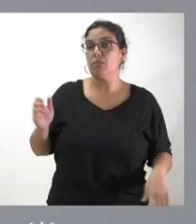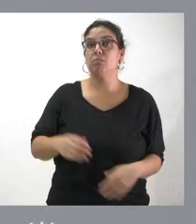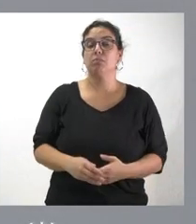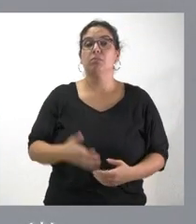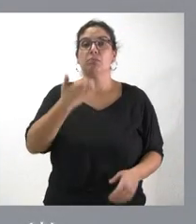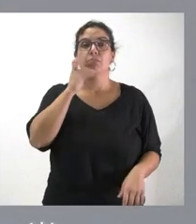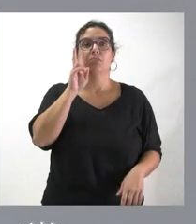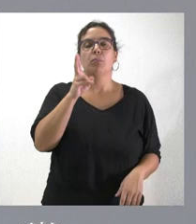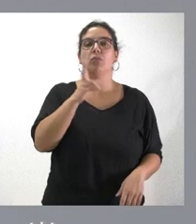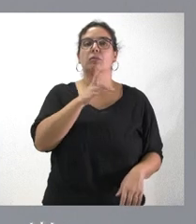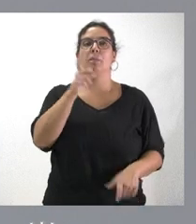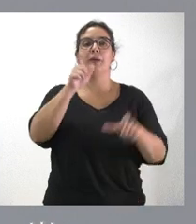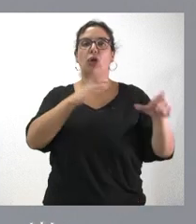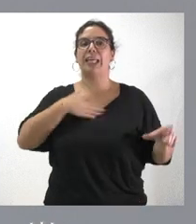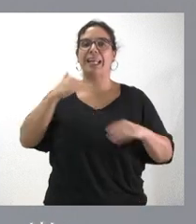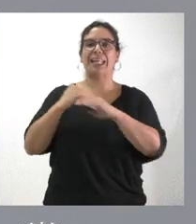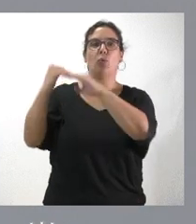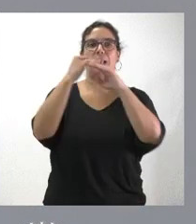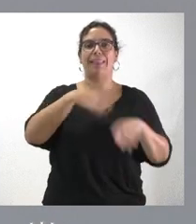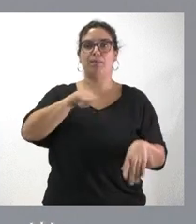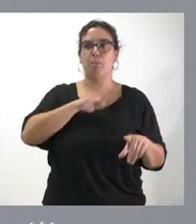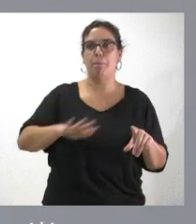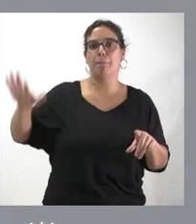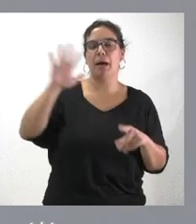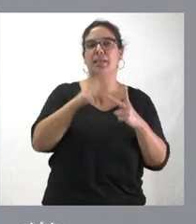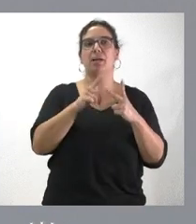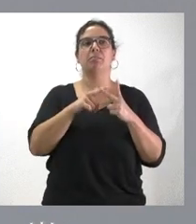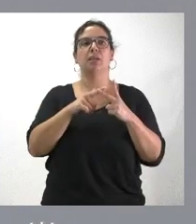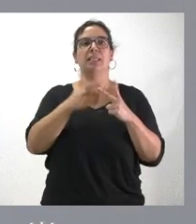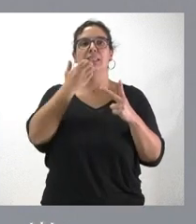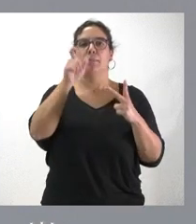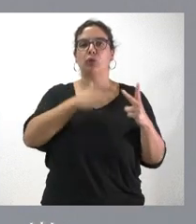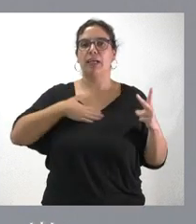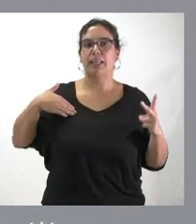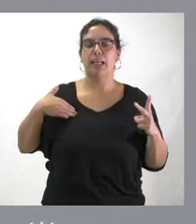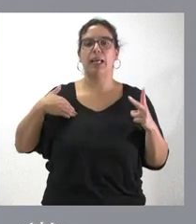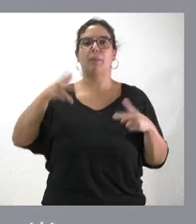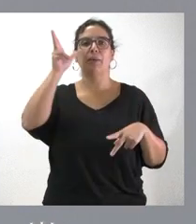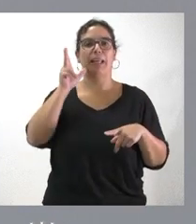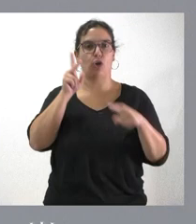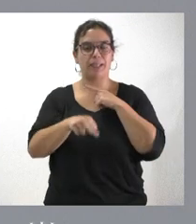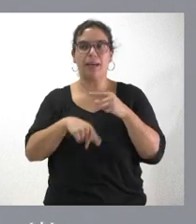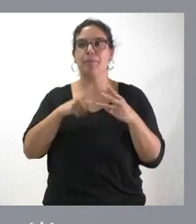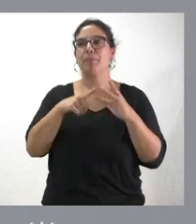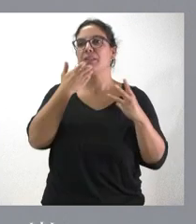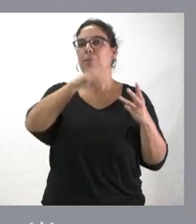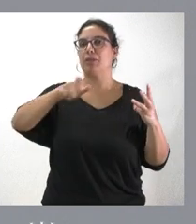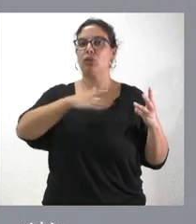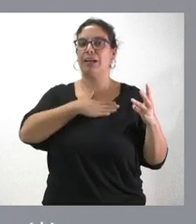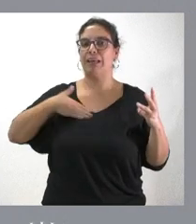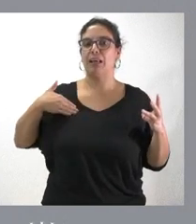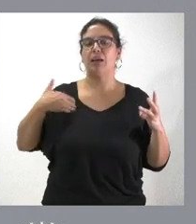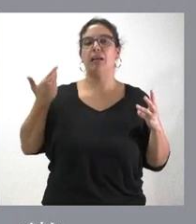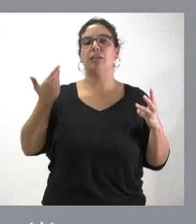favor de la igualdad entre los españoles, quién está a favor de evitar los privilegios entre españoles, quién está a favor de las políticas